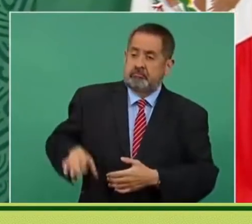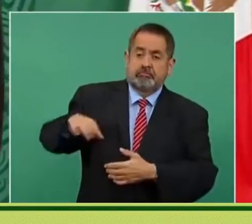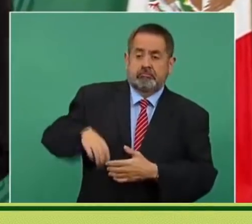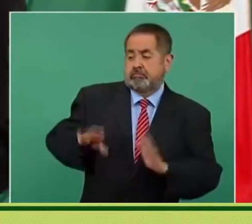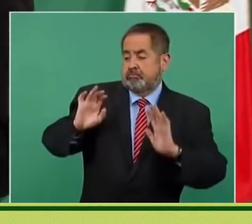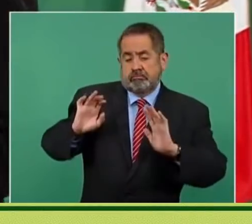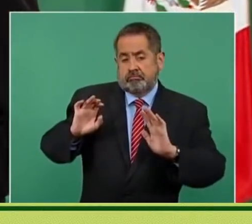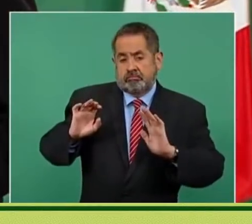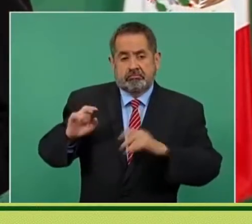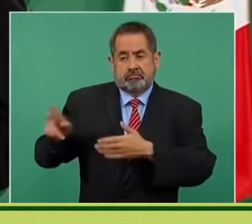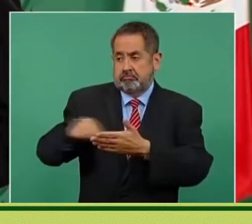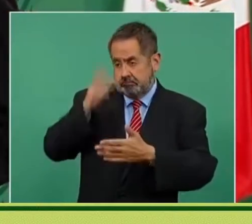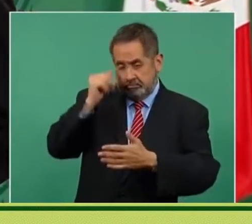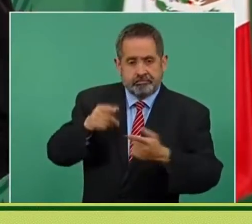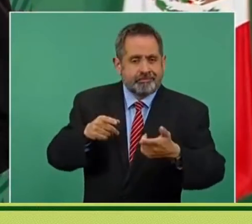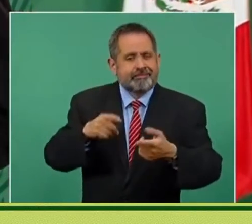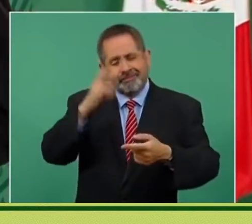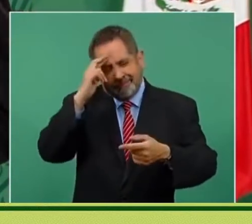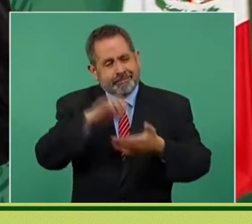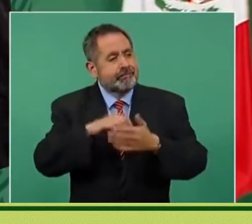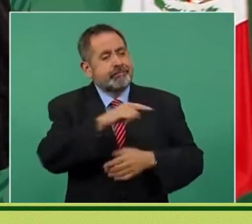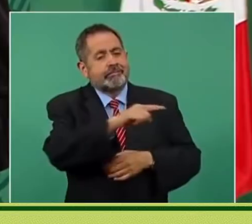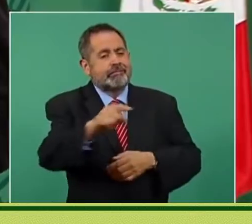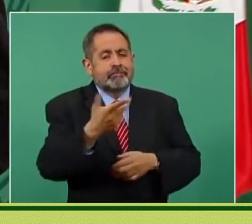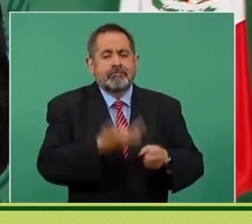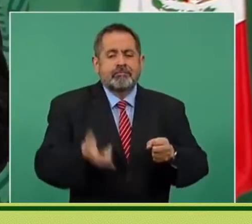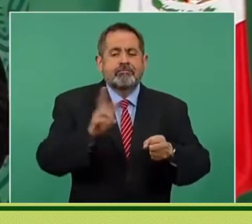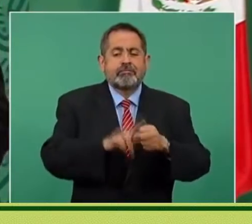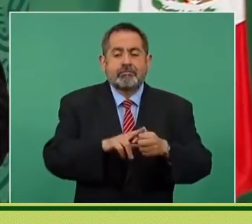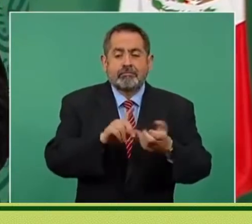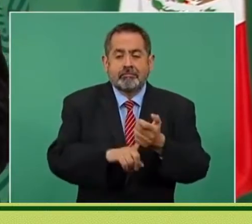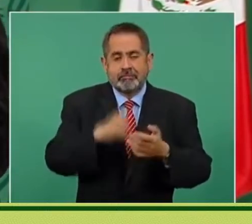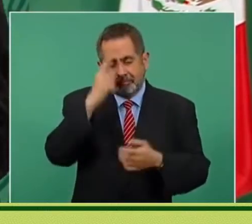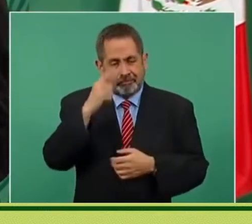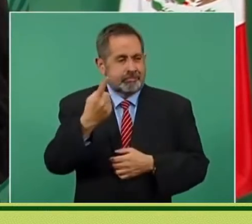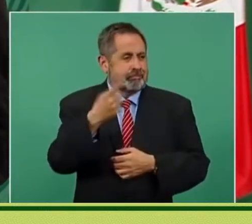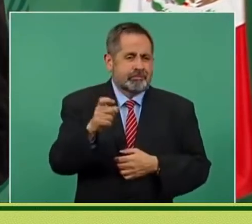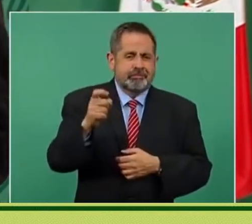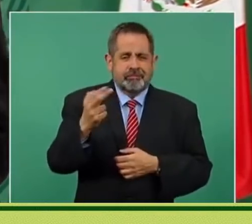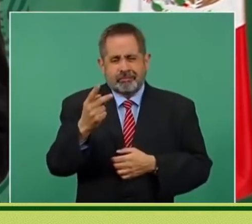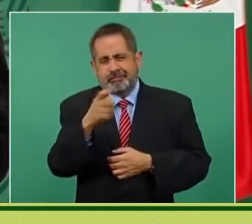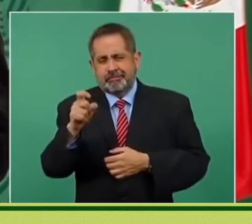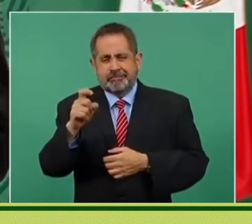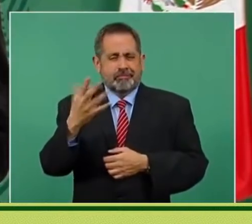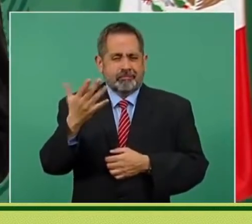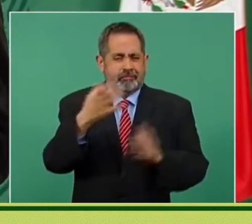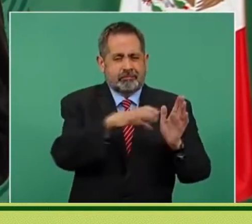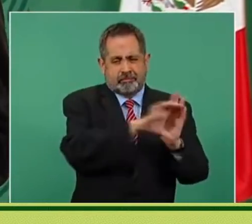para 125, 150 camas